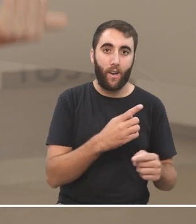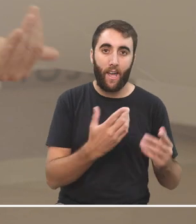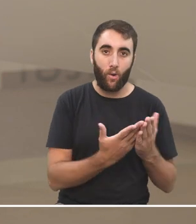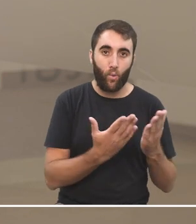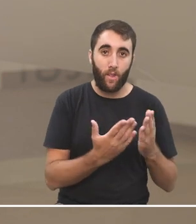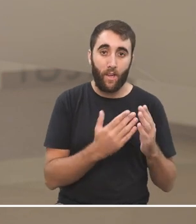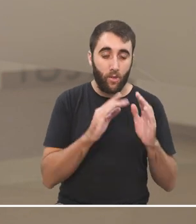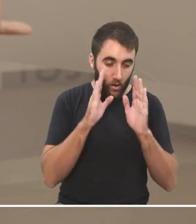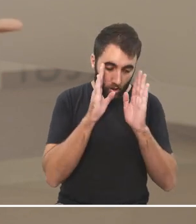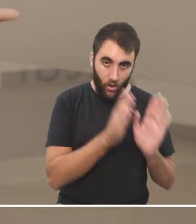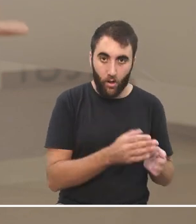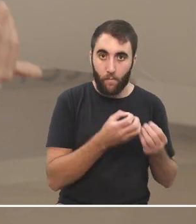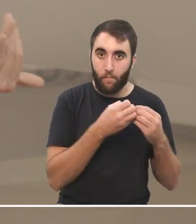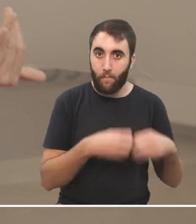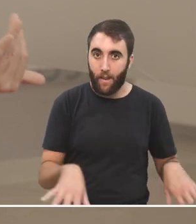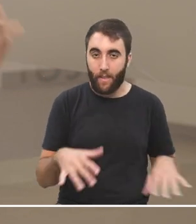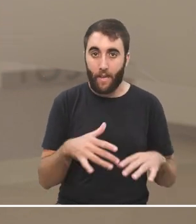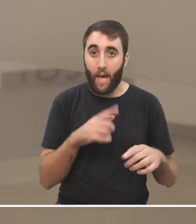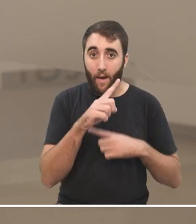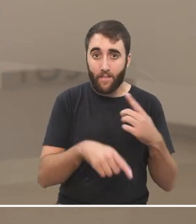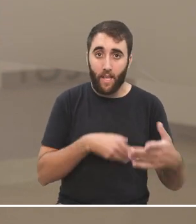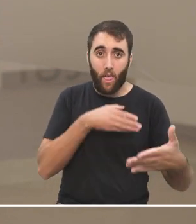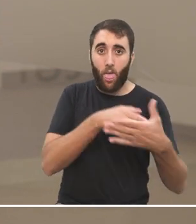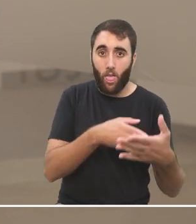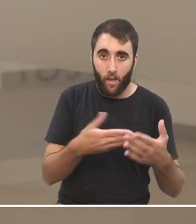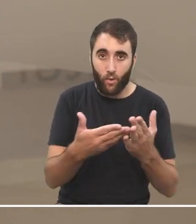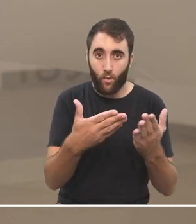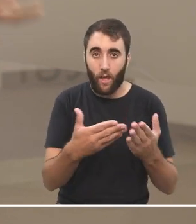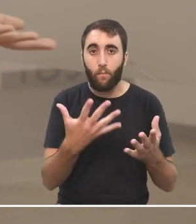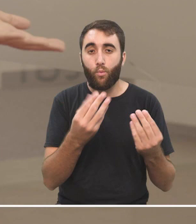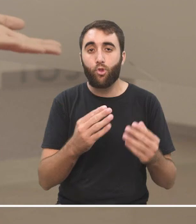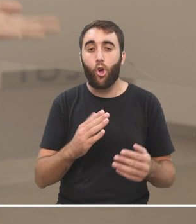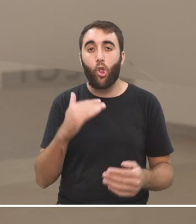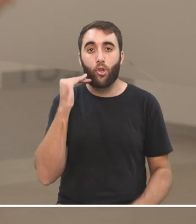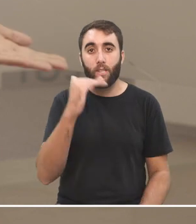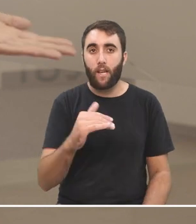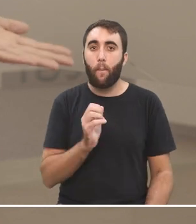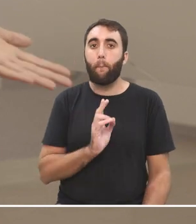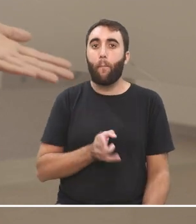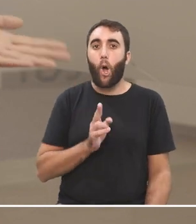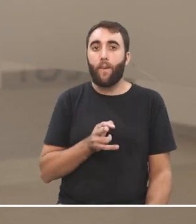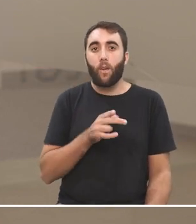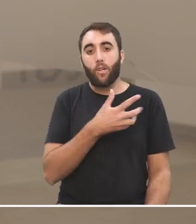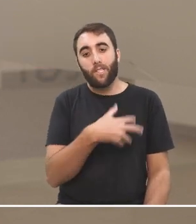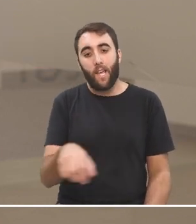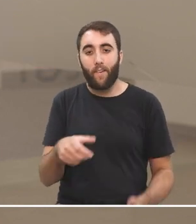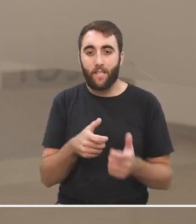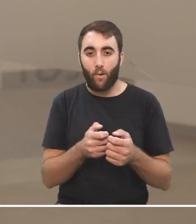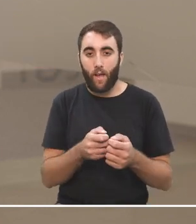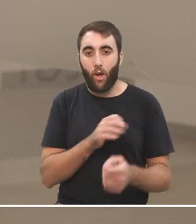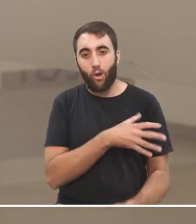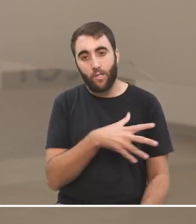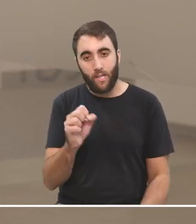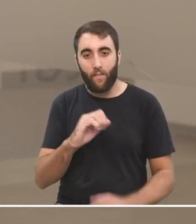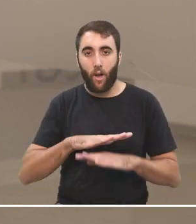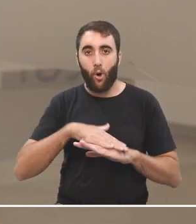que obstaculizaba, incluso que tal vez impedía. En esa época muchos docentes incluso prohibían que los estudiantes fueran con los celulares